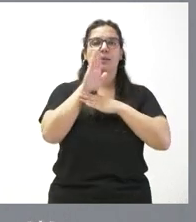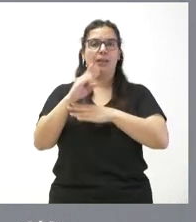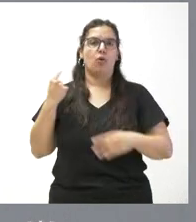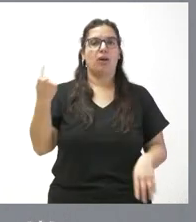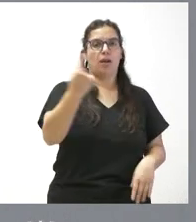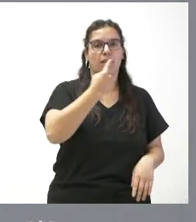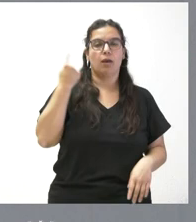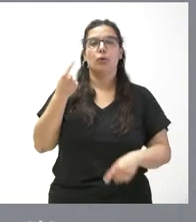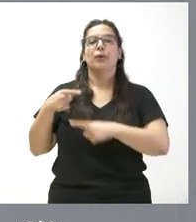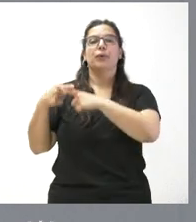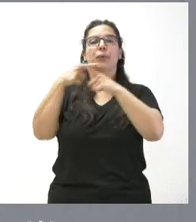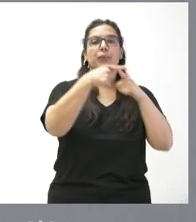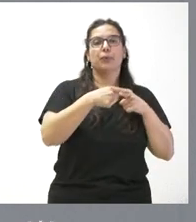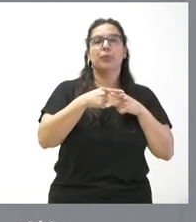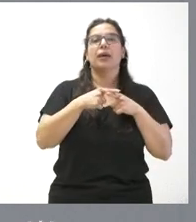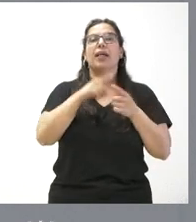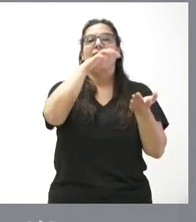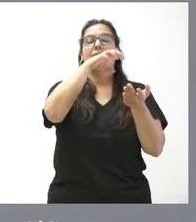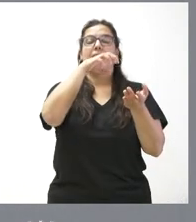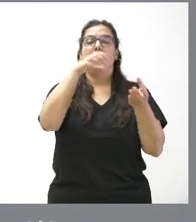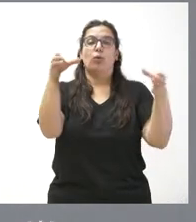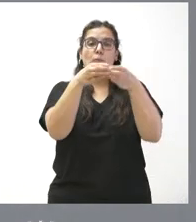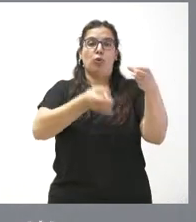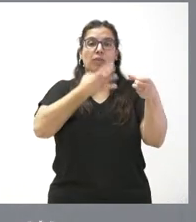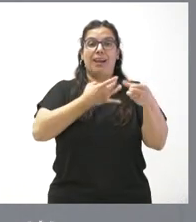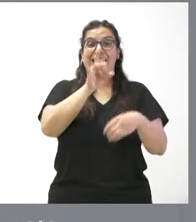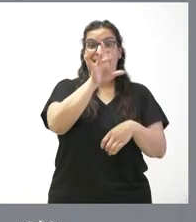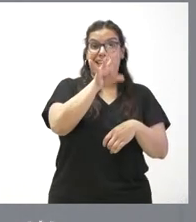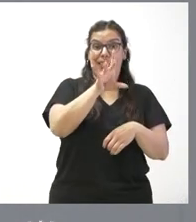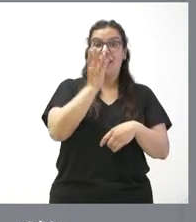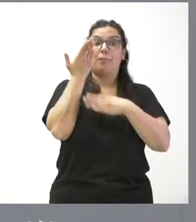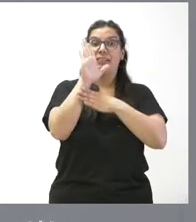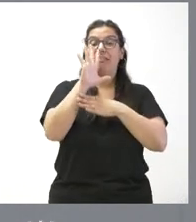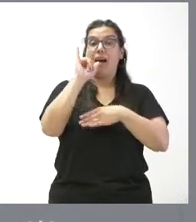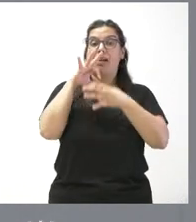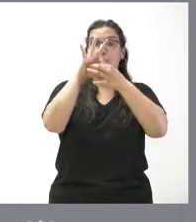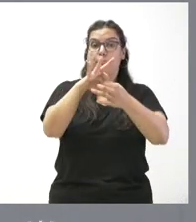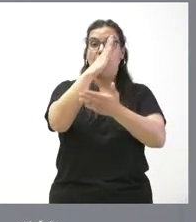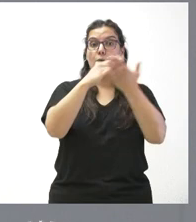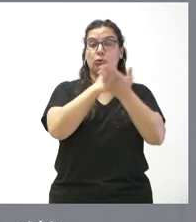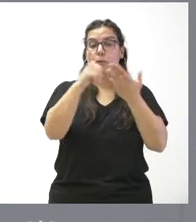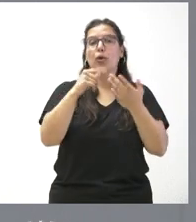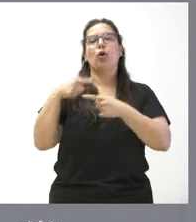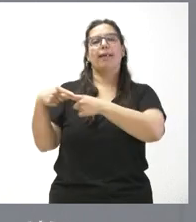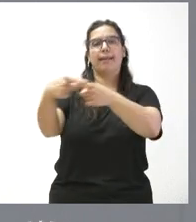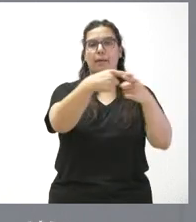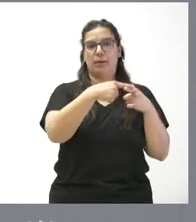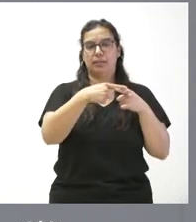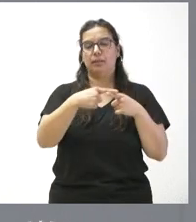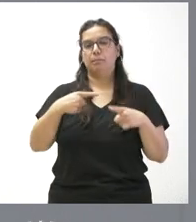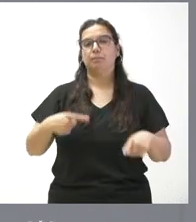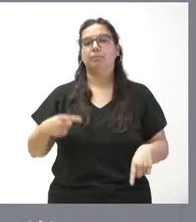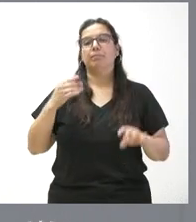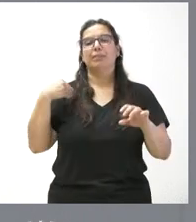distribuye entre las 15 centrales sindicales con representación en el ámbito autonómico de los empleados públicos